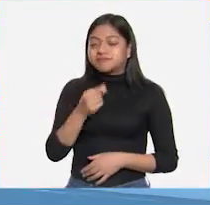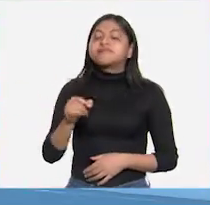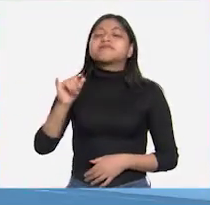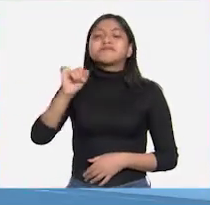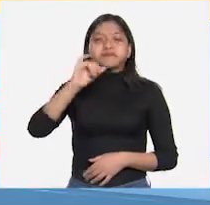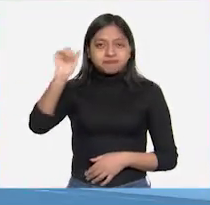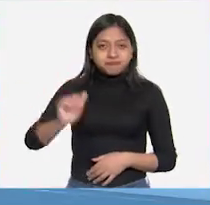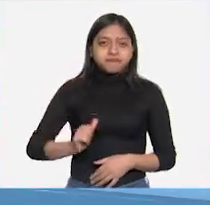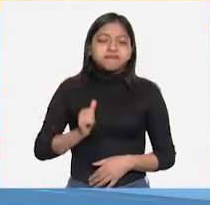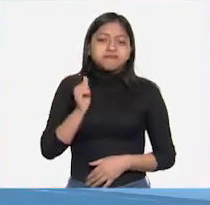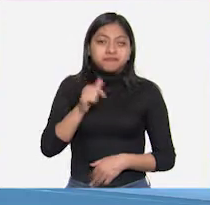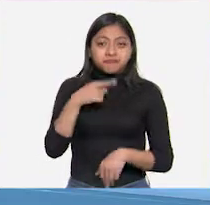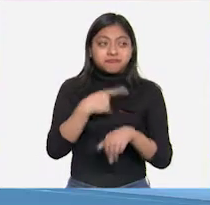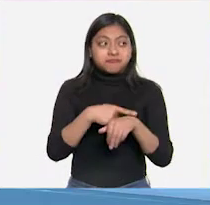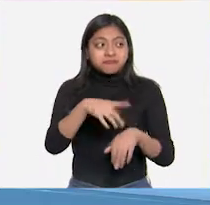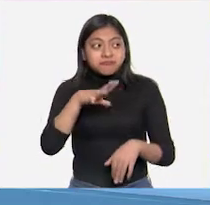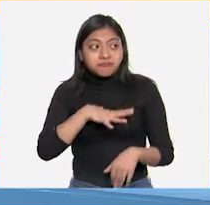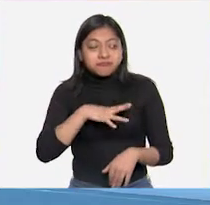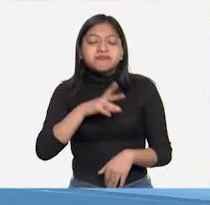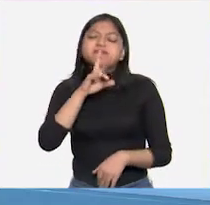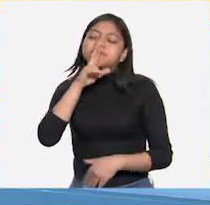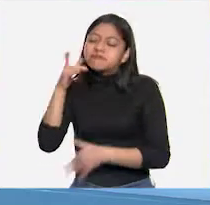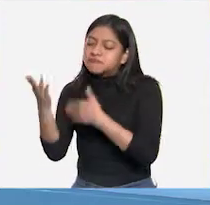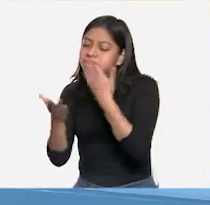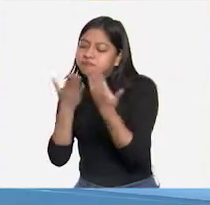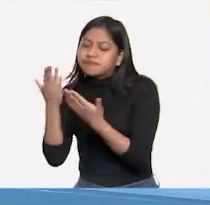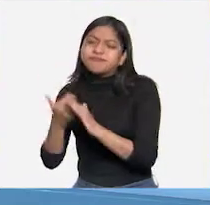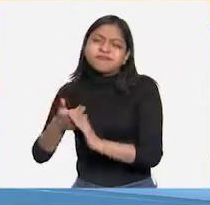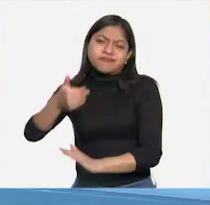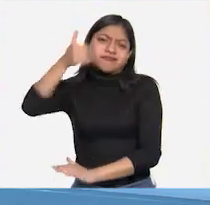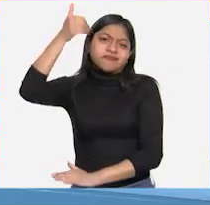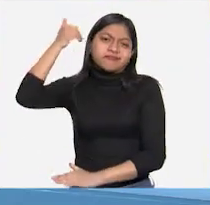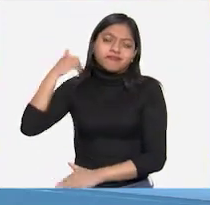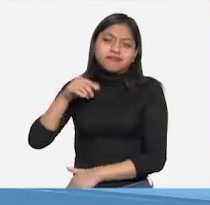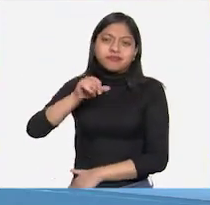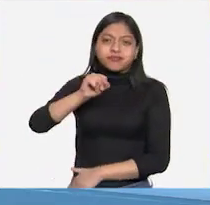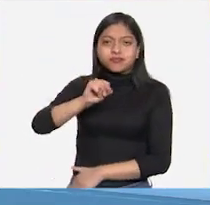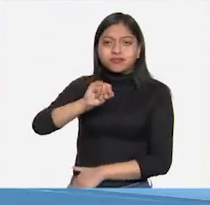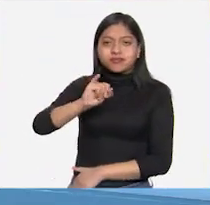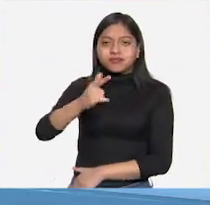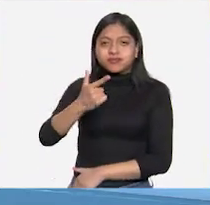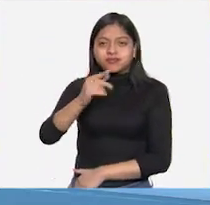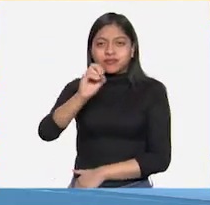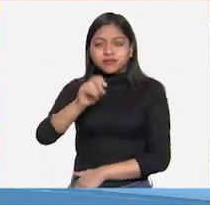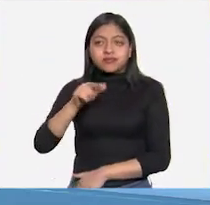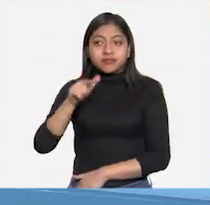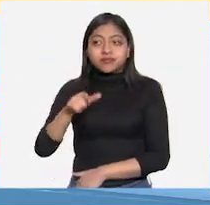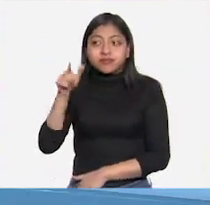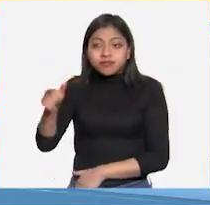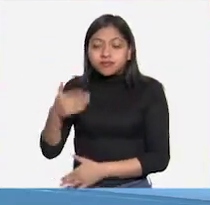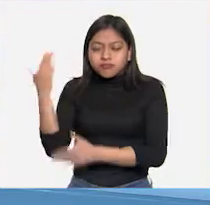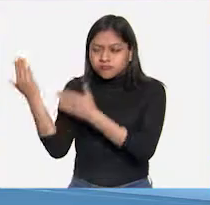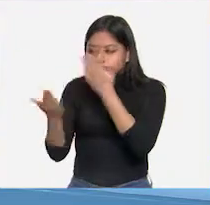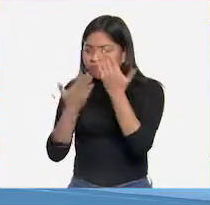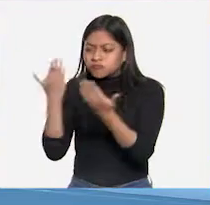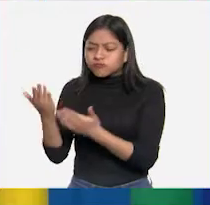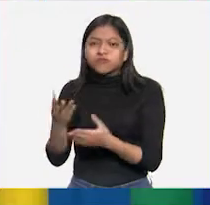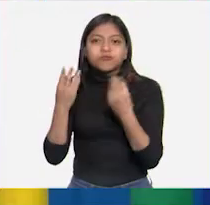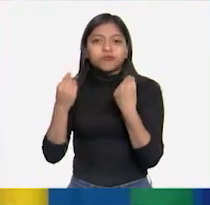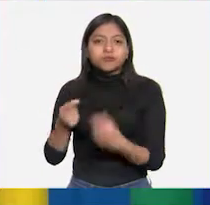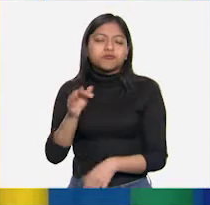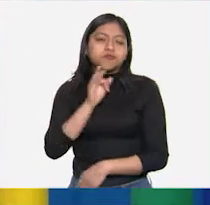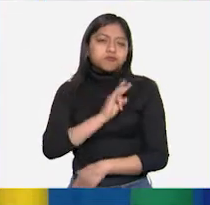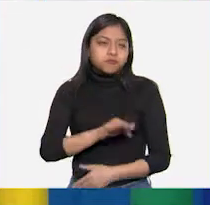confinamiento durante esa pandemia del siglo XVII. Al menos parece que no se aburrió e hizo grandes aportaciones a la humanidad.